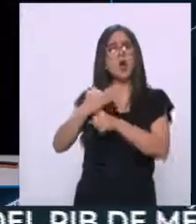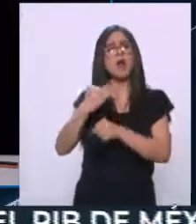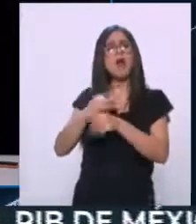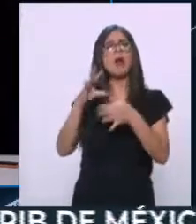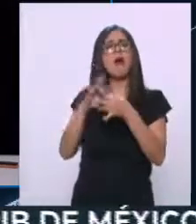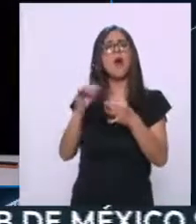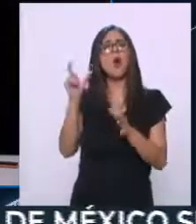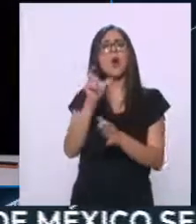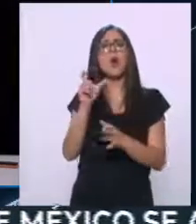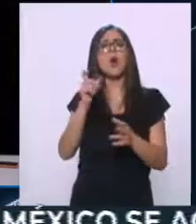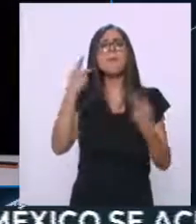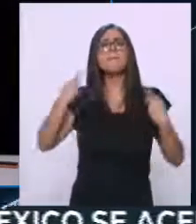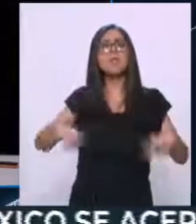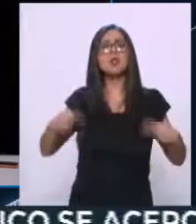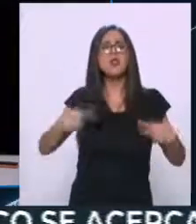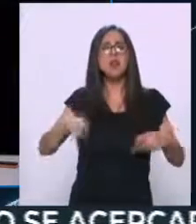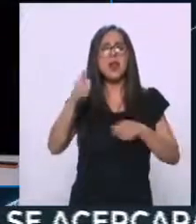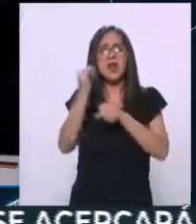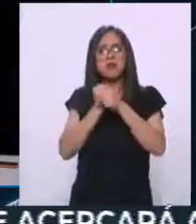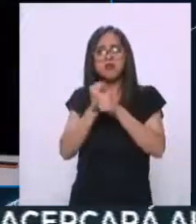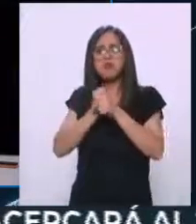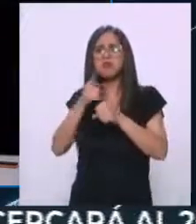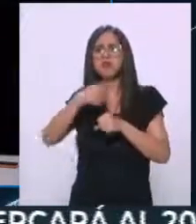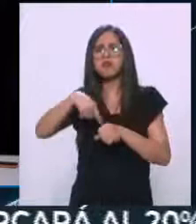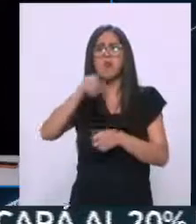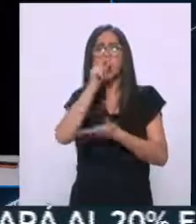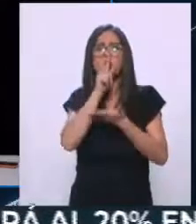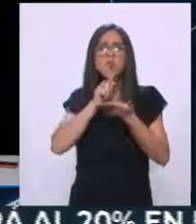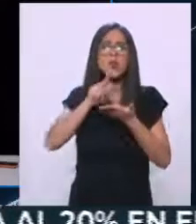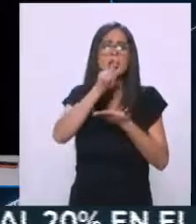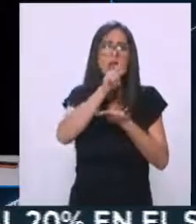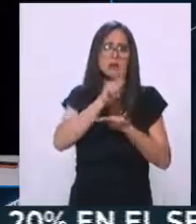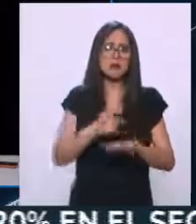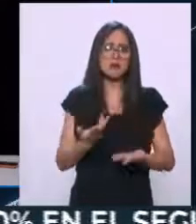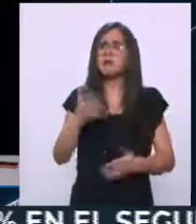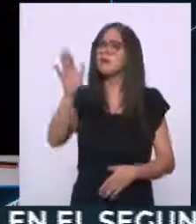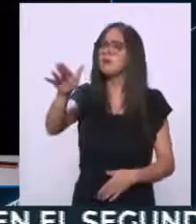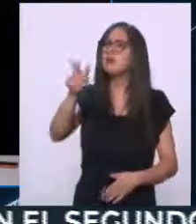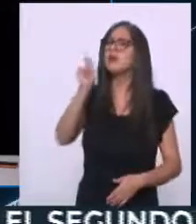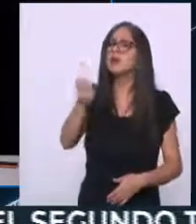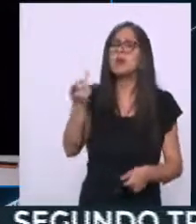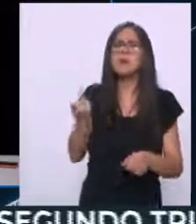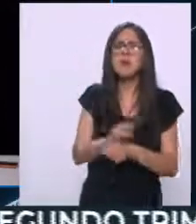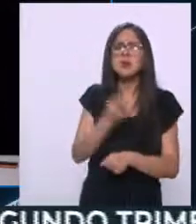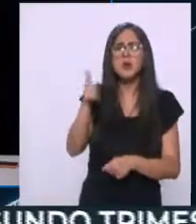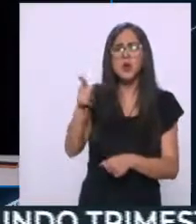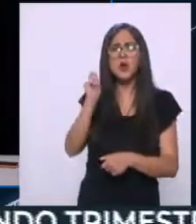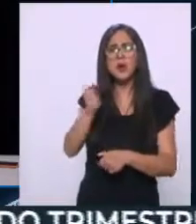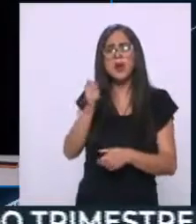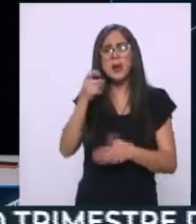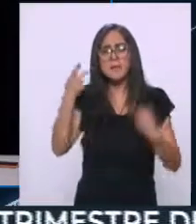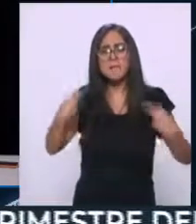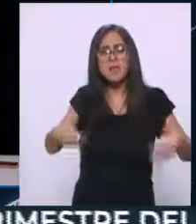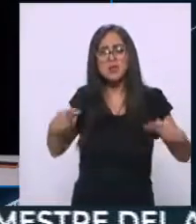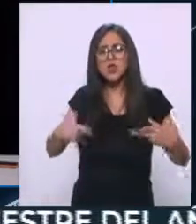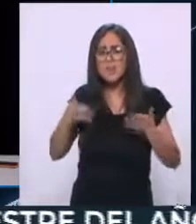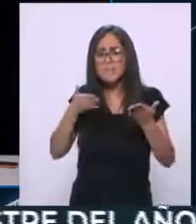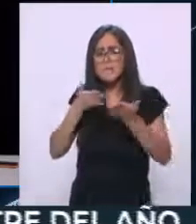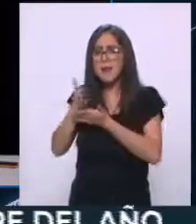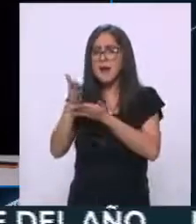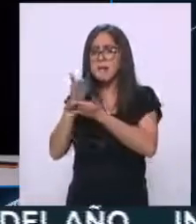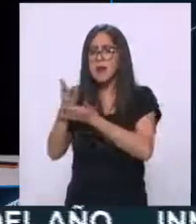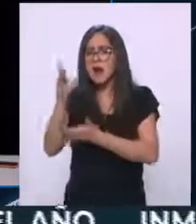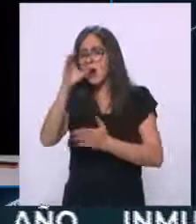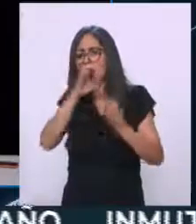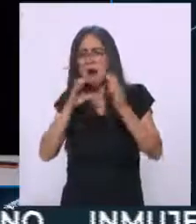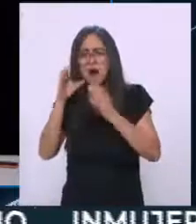viste? No, pues más bien explícanos tú, Alberto, de qué se trató, de qué se trató este hackeo, que además luego estaban ofreciendo a cambio